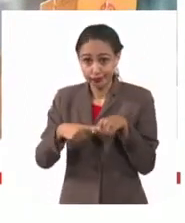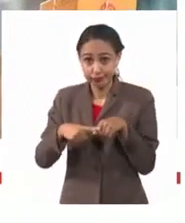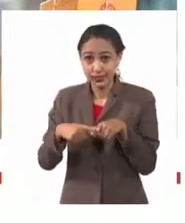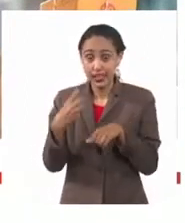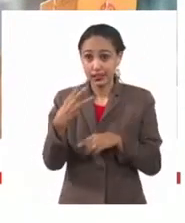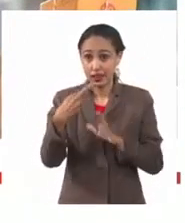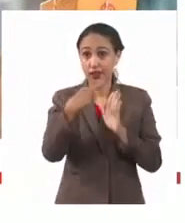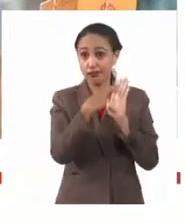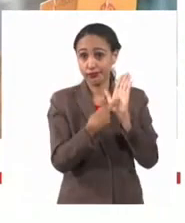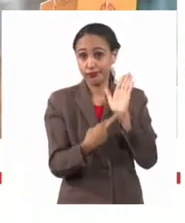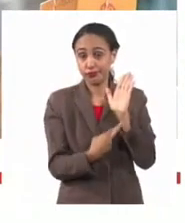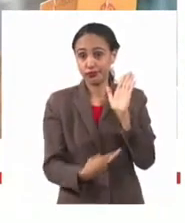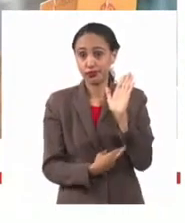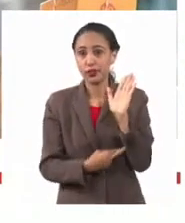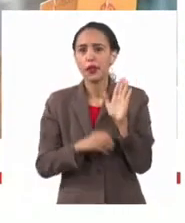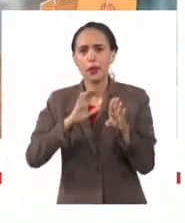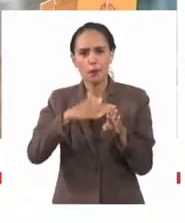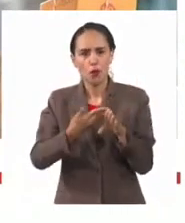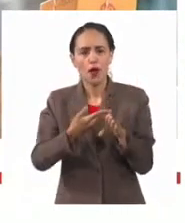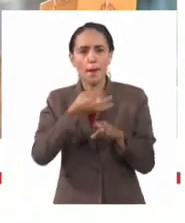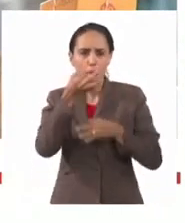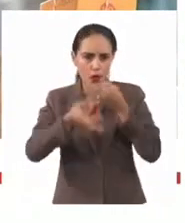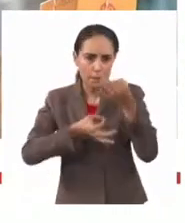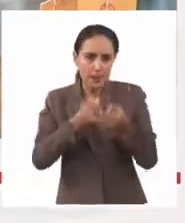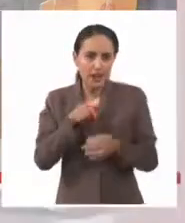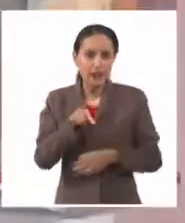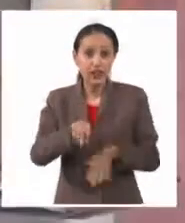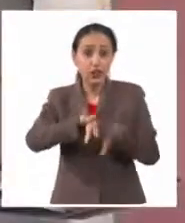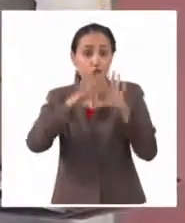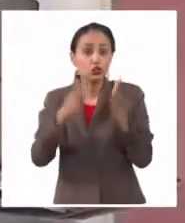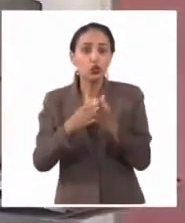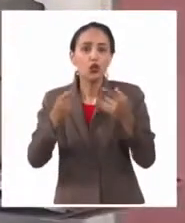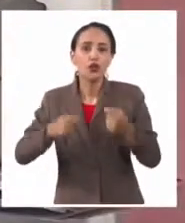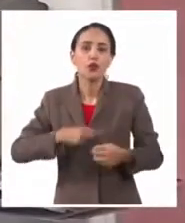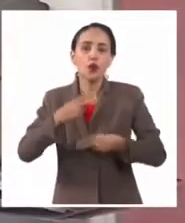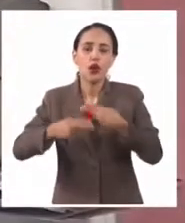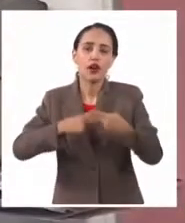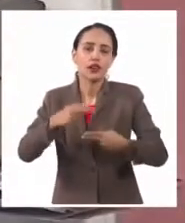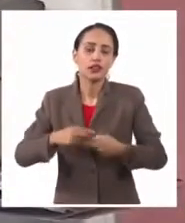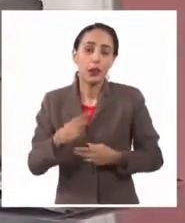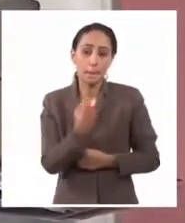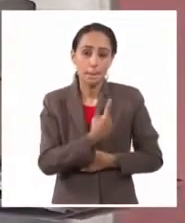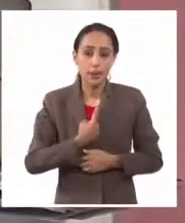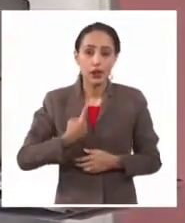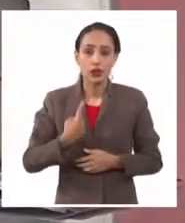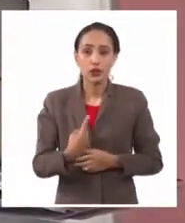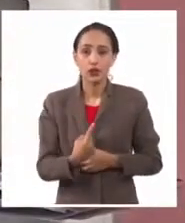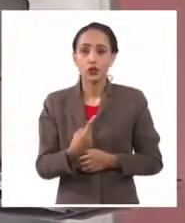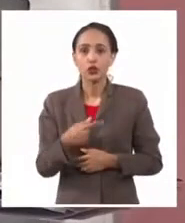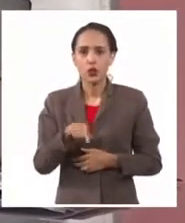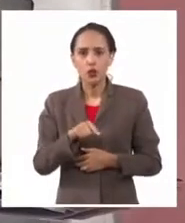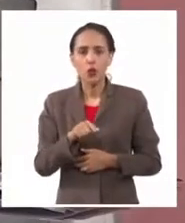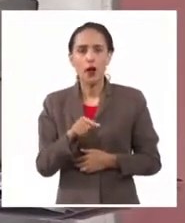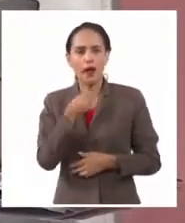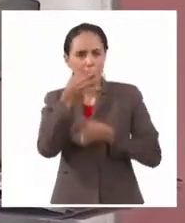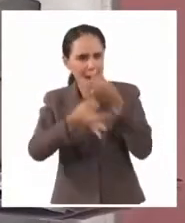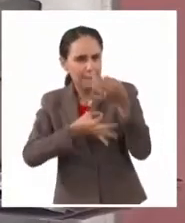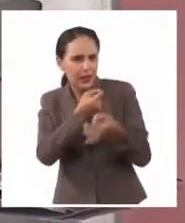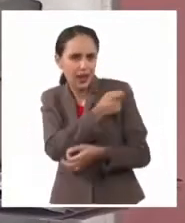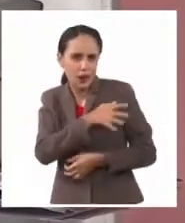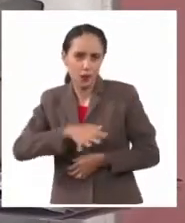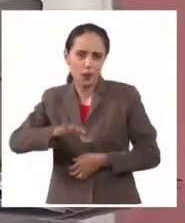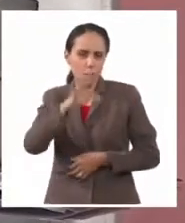el porqué. También voy a explicar al final todo lo que tenemos que hacer para poder nosotros instrumentar correctamente esta